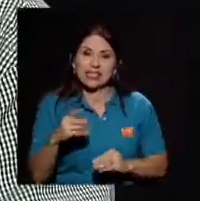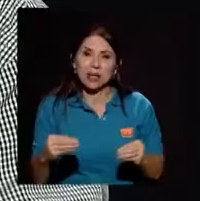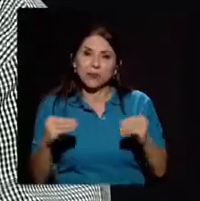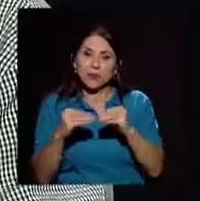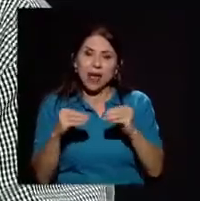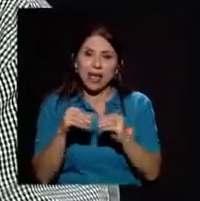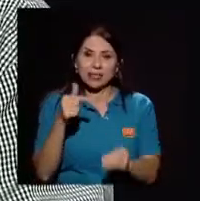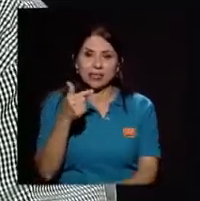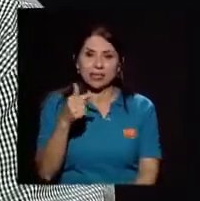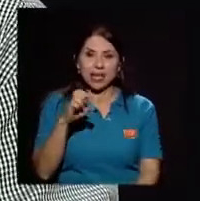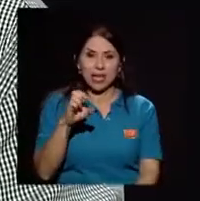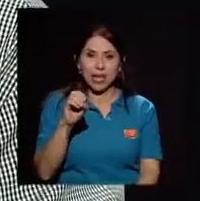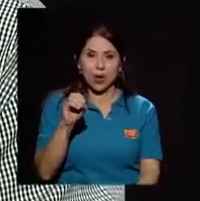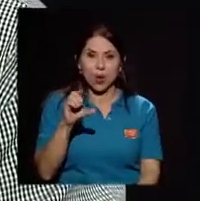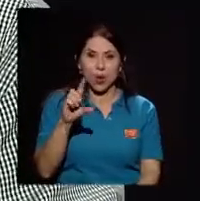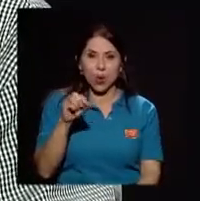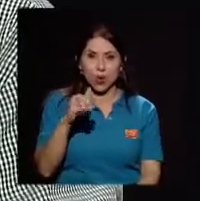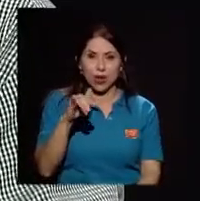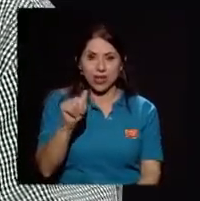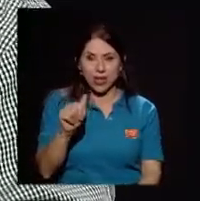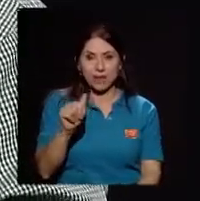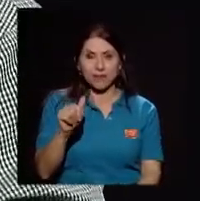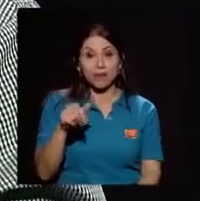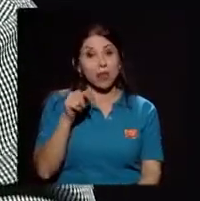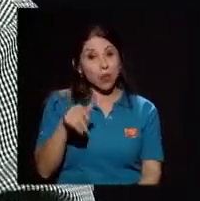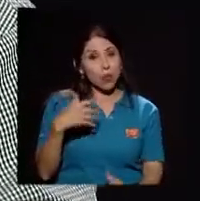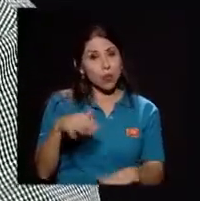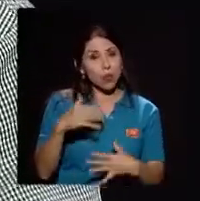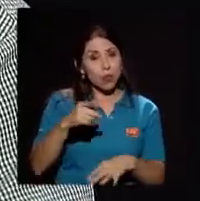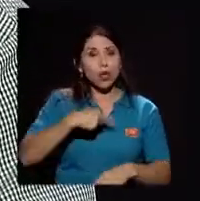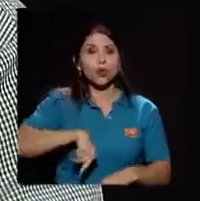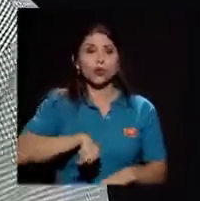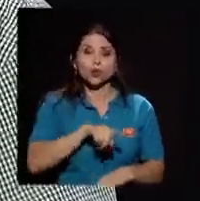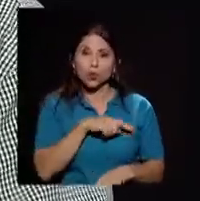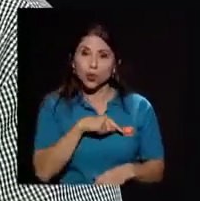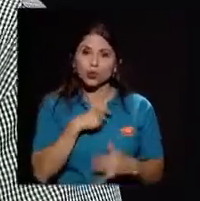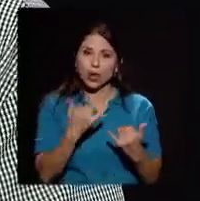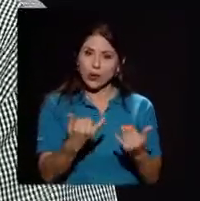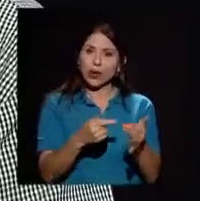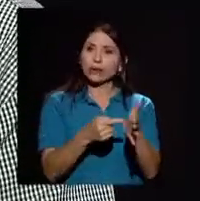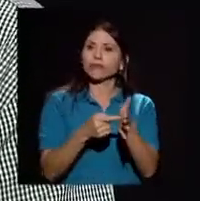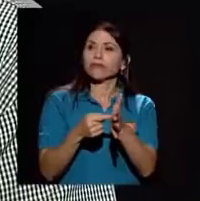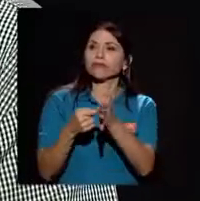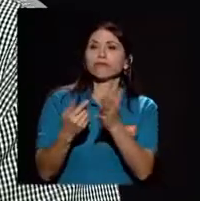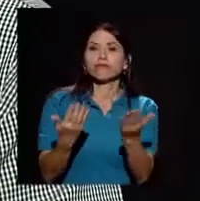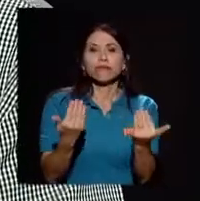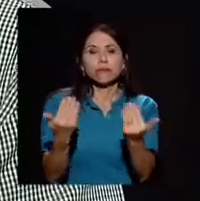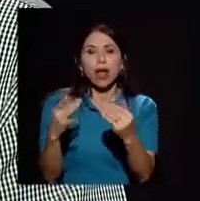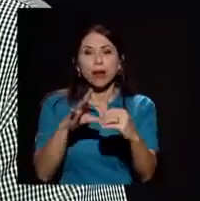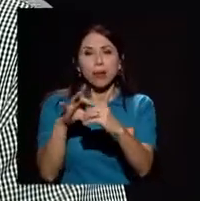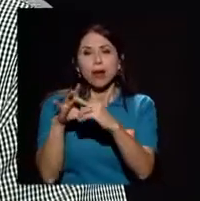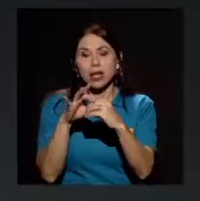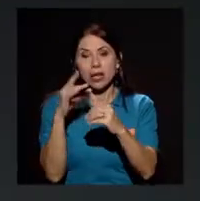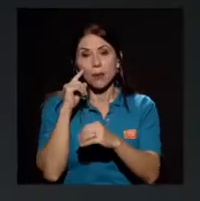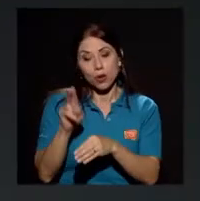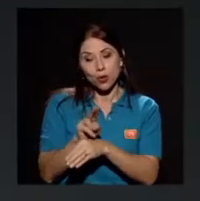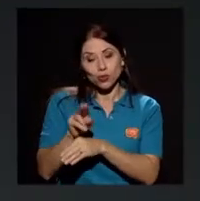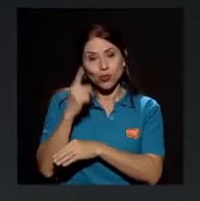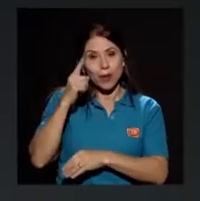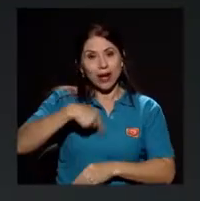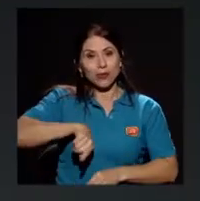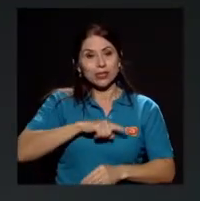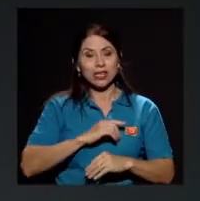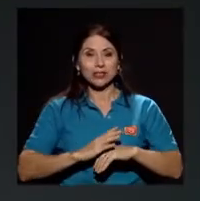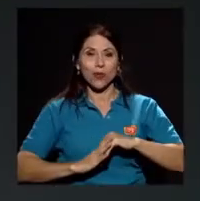contradictorio porque bueno, estamos demandándole más al planeta por el uso, por nuestras comodidades tal vez el litio